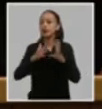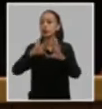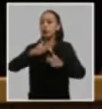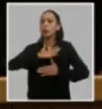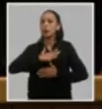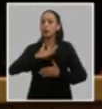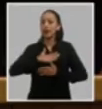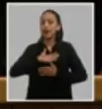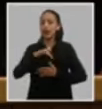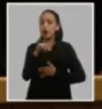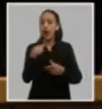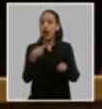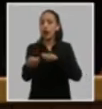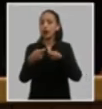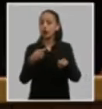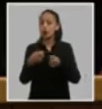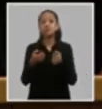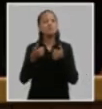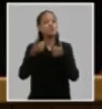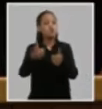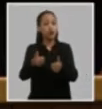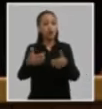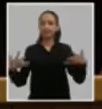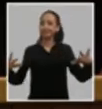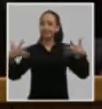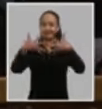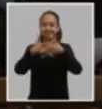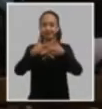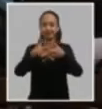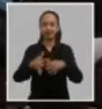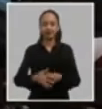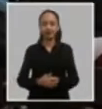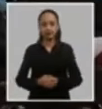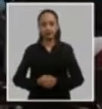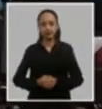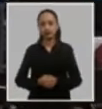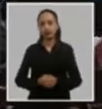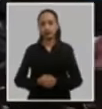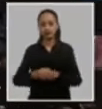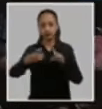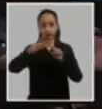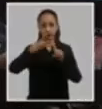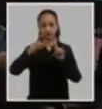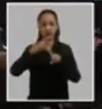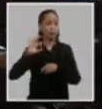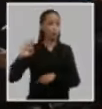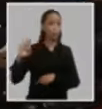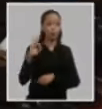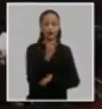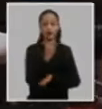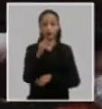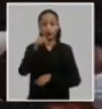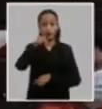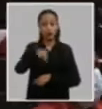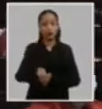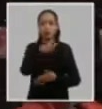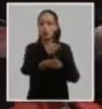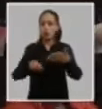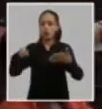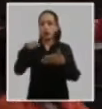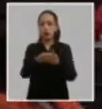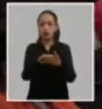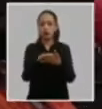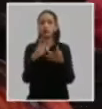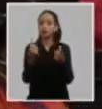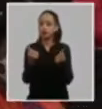propiedad y gestión adecuadamente interrelacionada el perfeccionamiento integral del sistema de dirección planificada